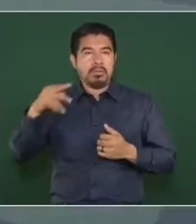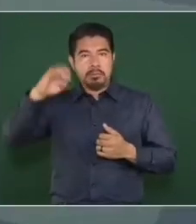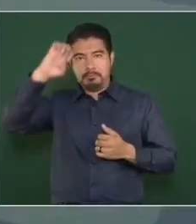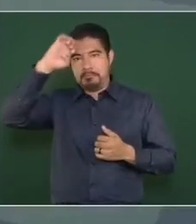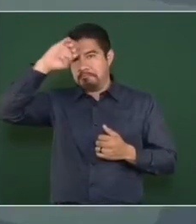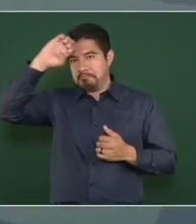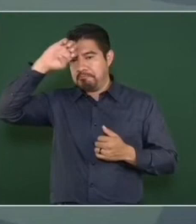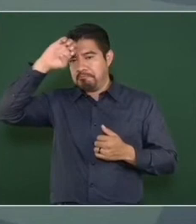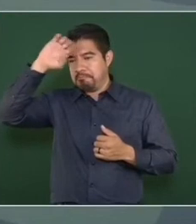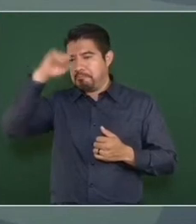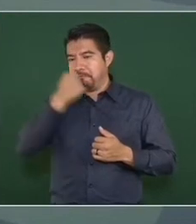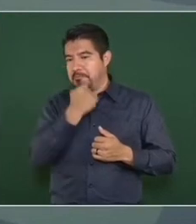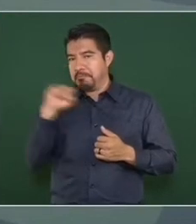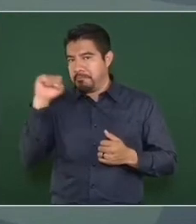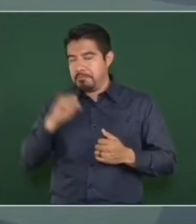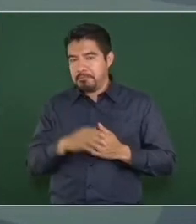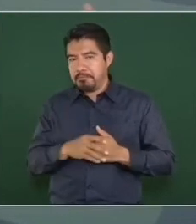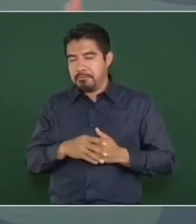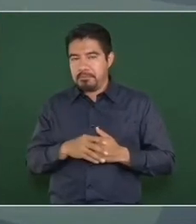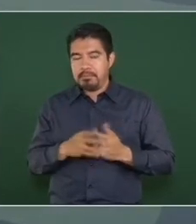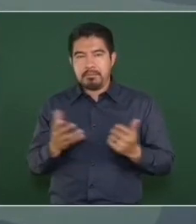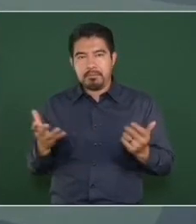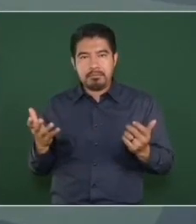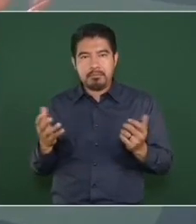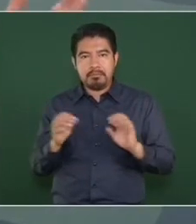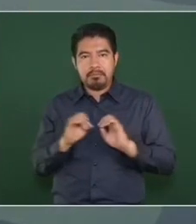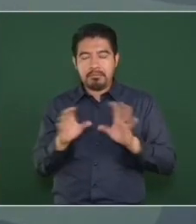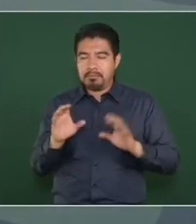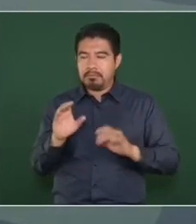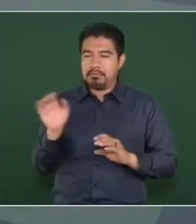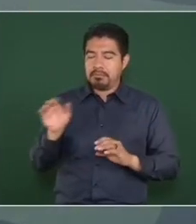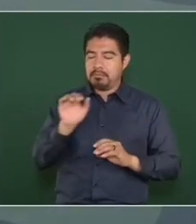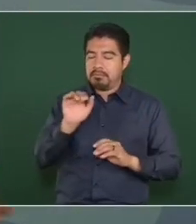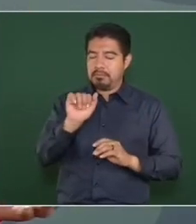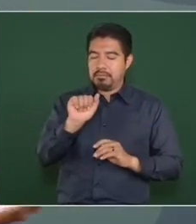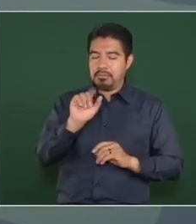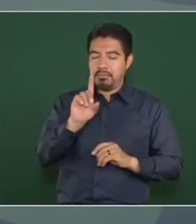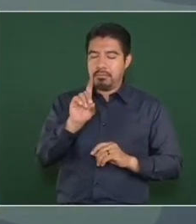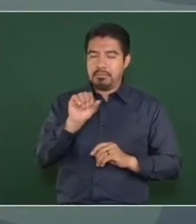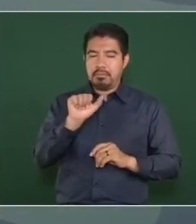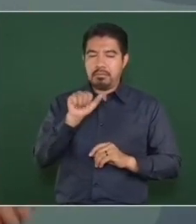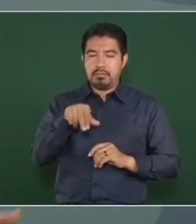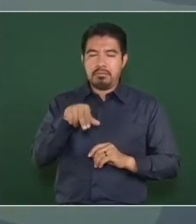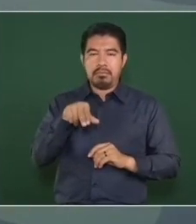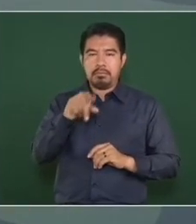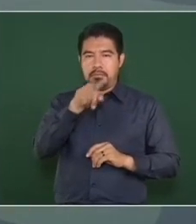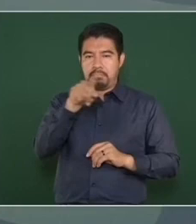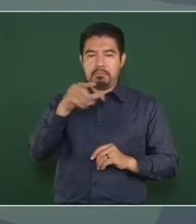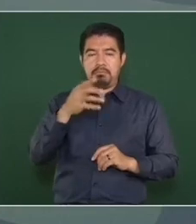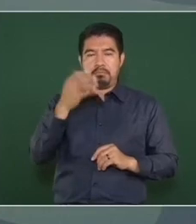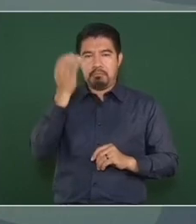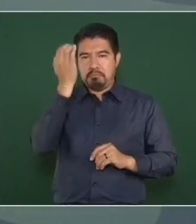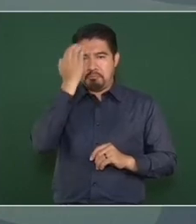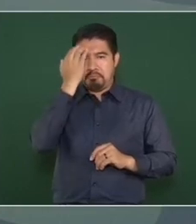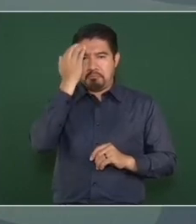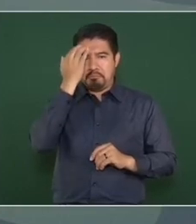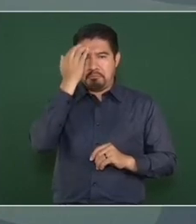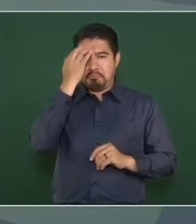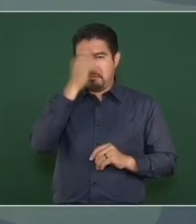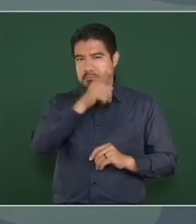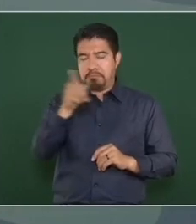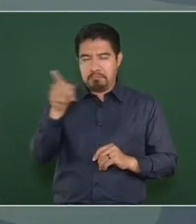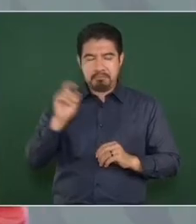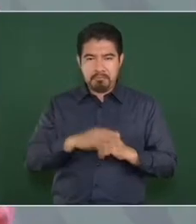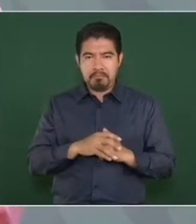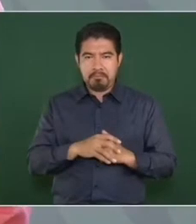experimentada. Entonces, Adán, ustedes lo conocen,